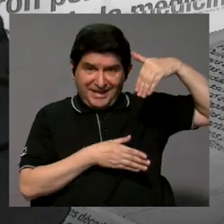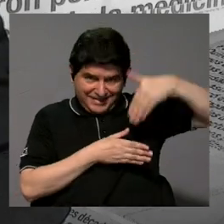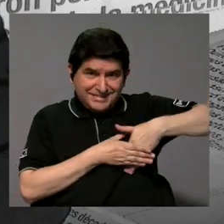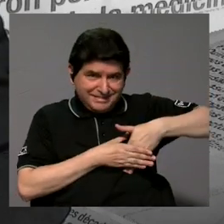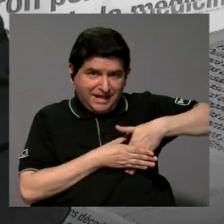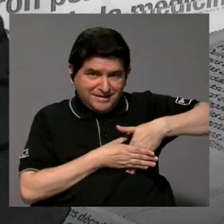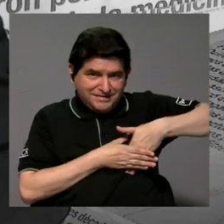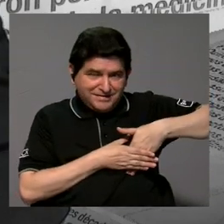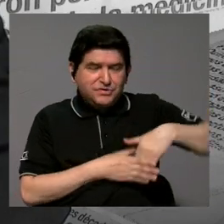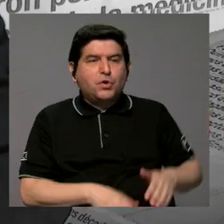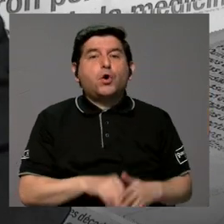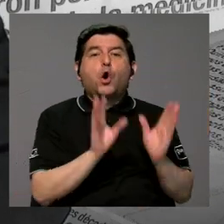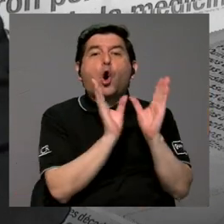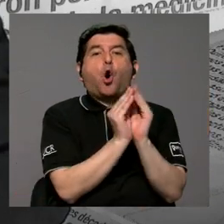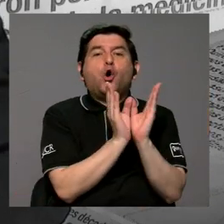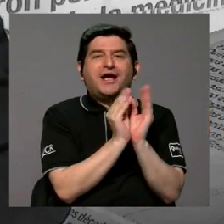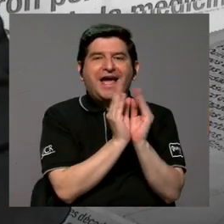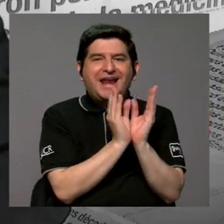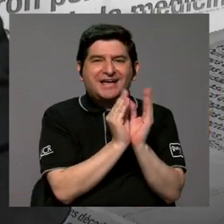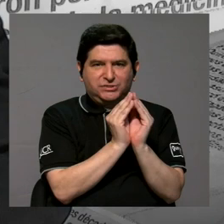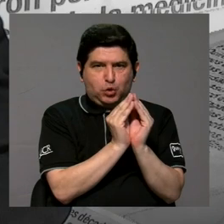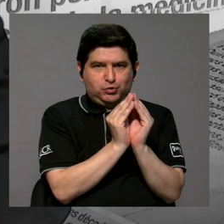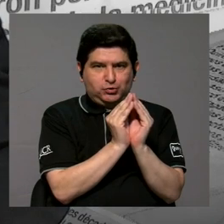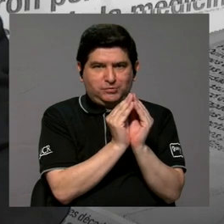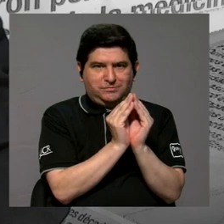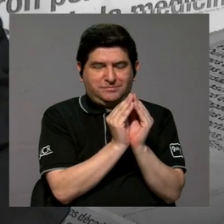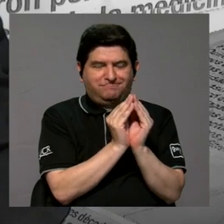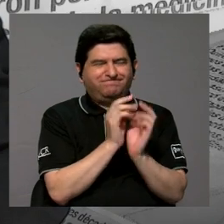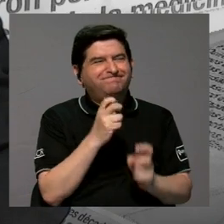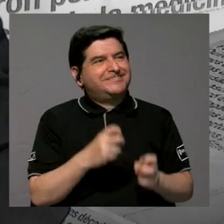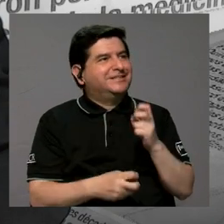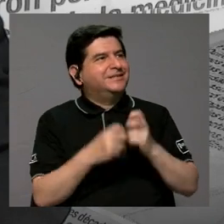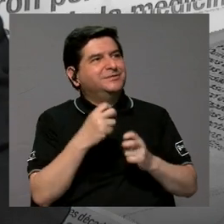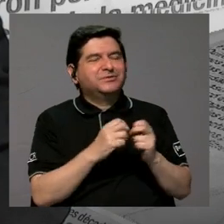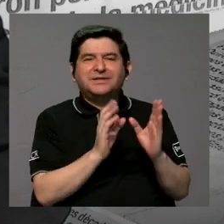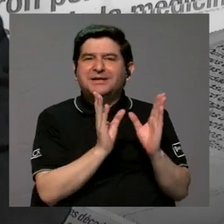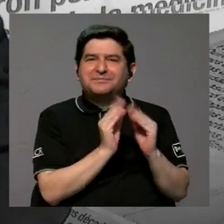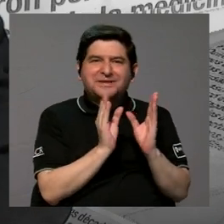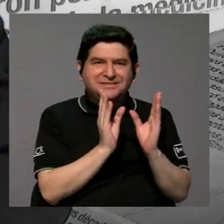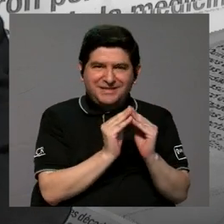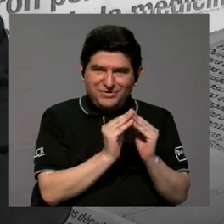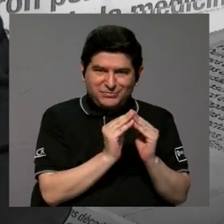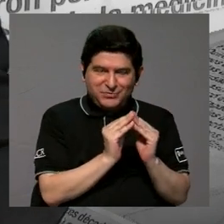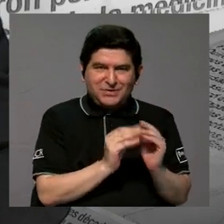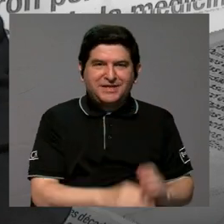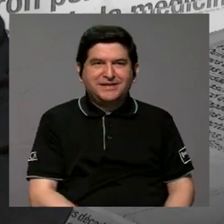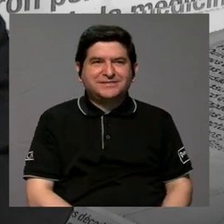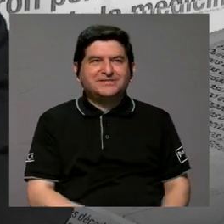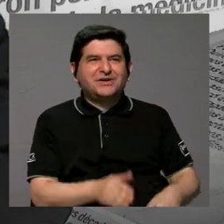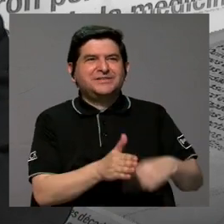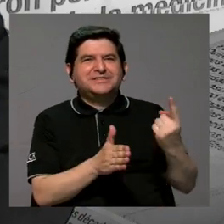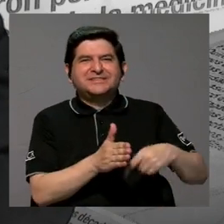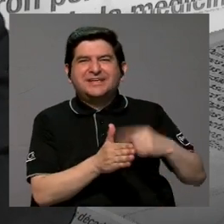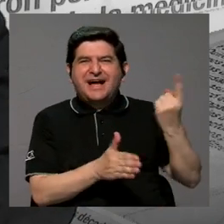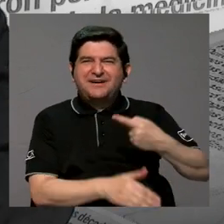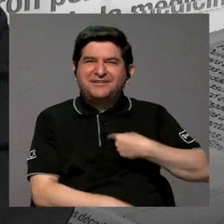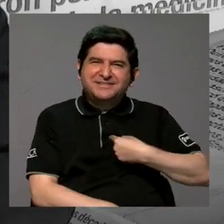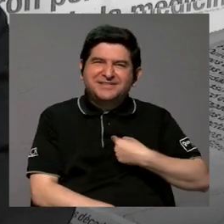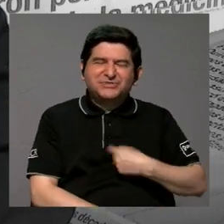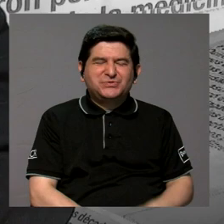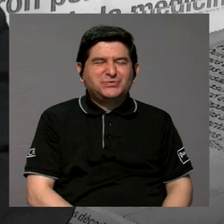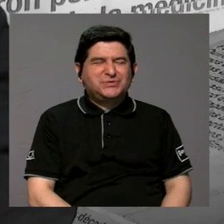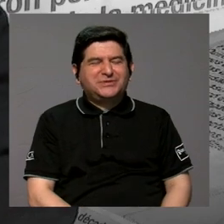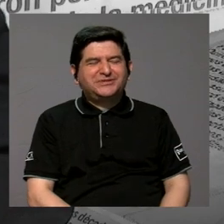interno los congresos el problema es que los congresos viera usted que hay en los congresos una vez es como que también